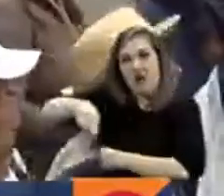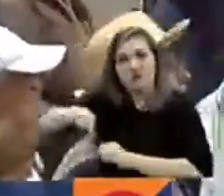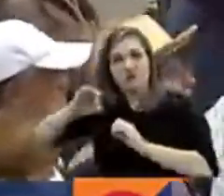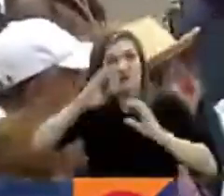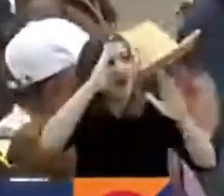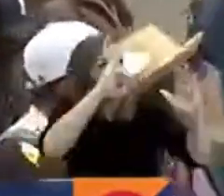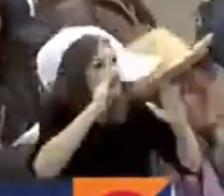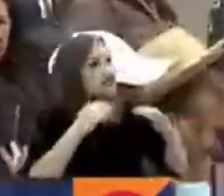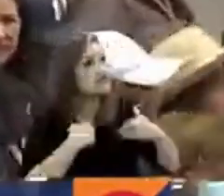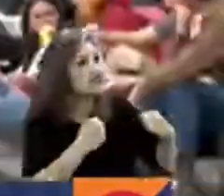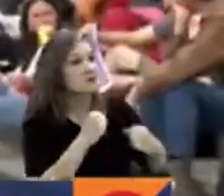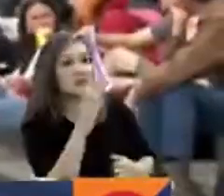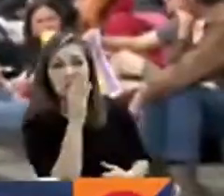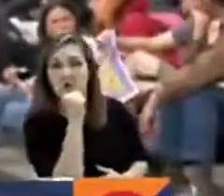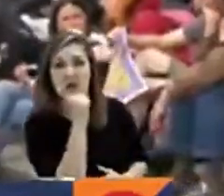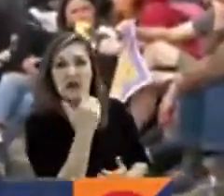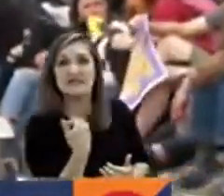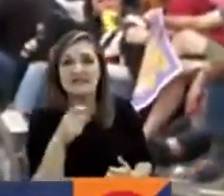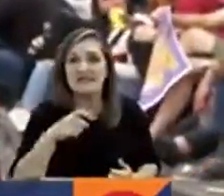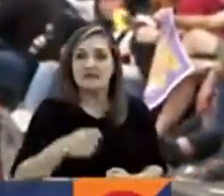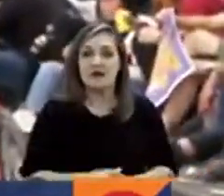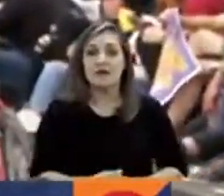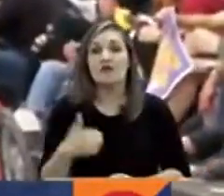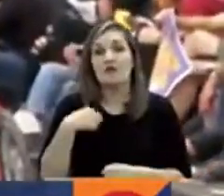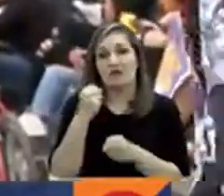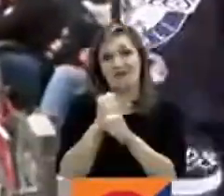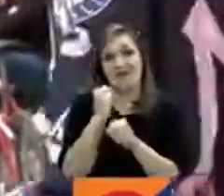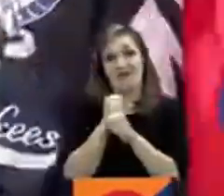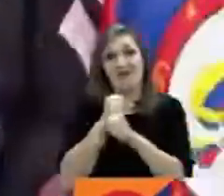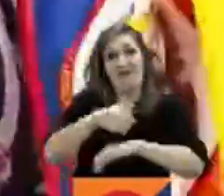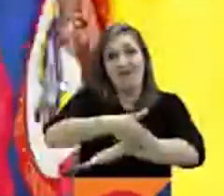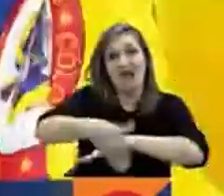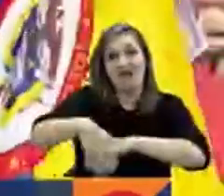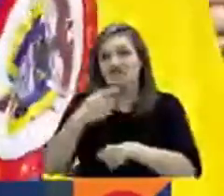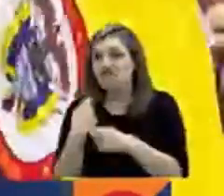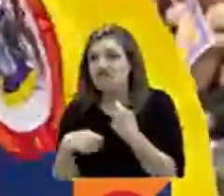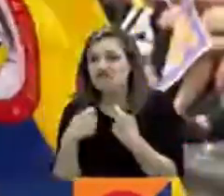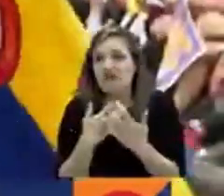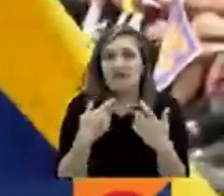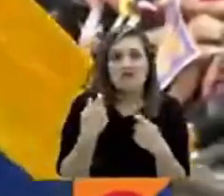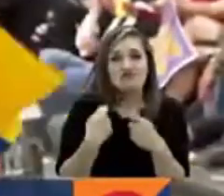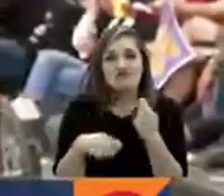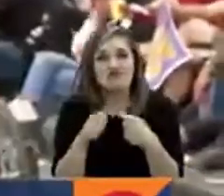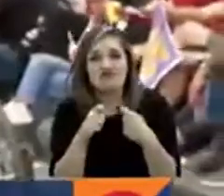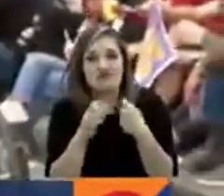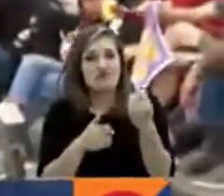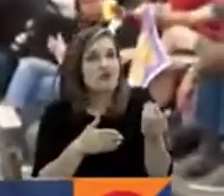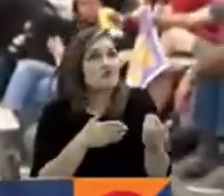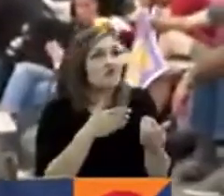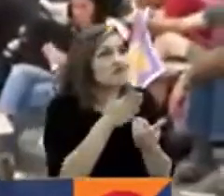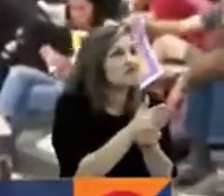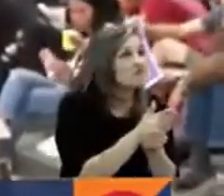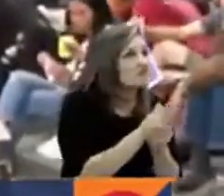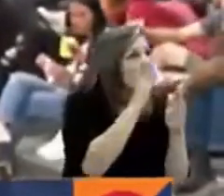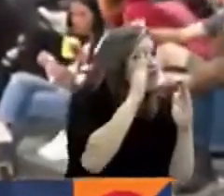Debido a mi trabajo en la calle, pues he tenido problemas de salud,